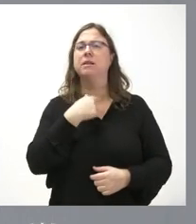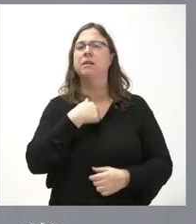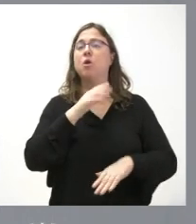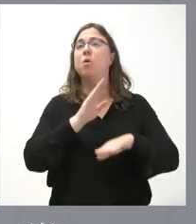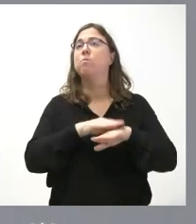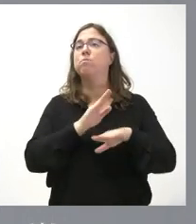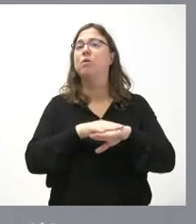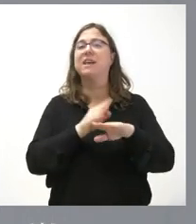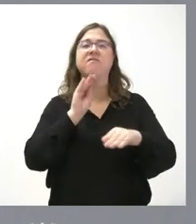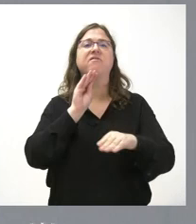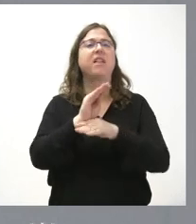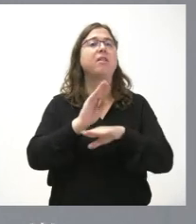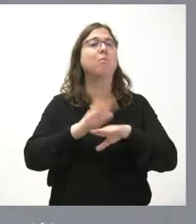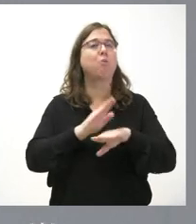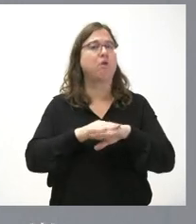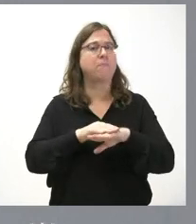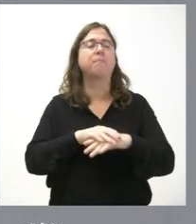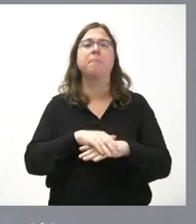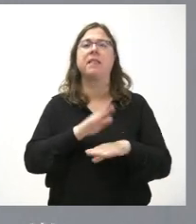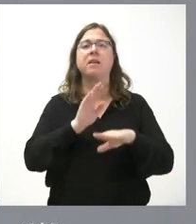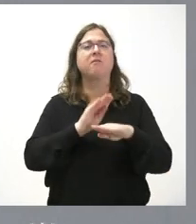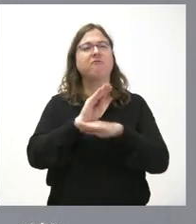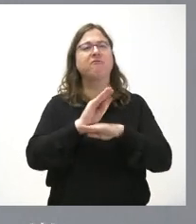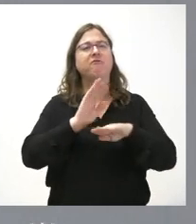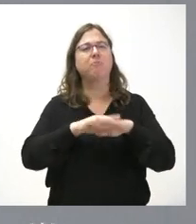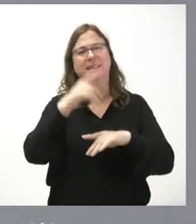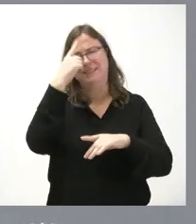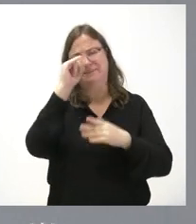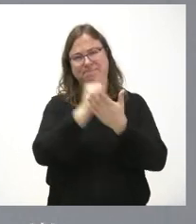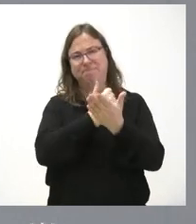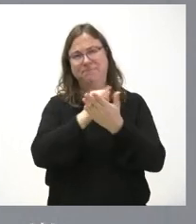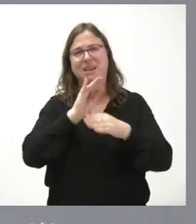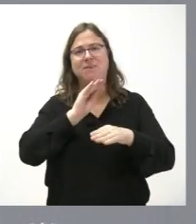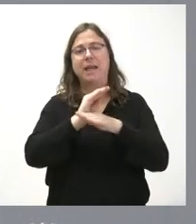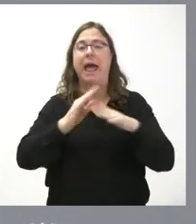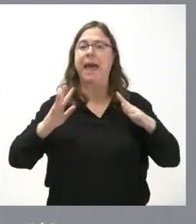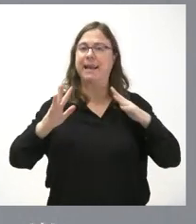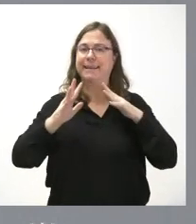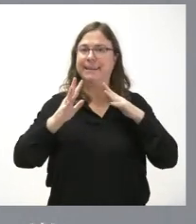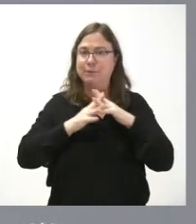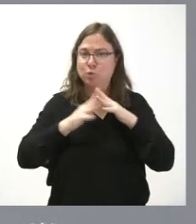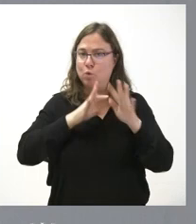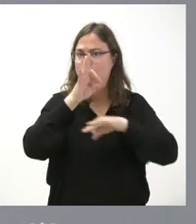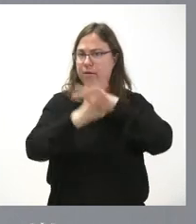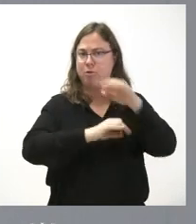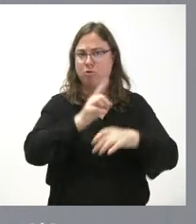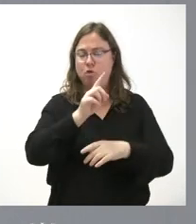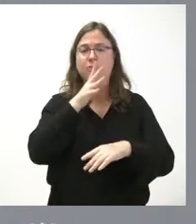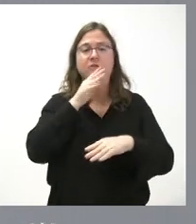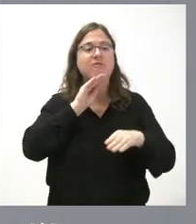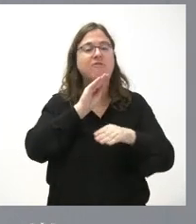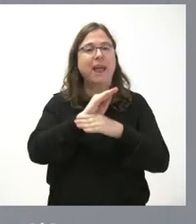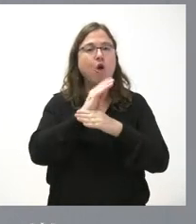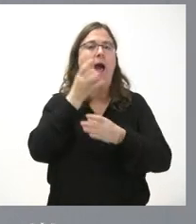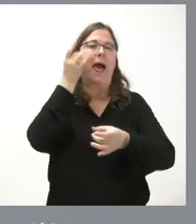de la misma porque se financia pues básicamente quizá distinguir que no se trata de financiar la estructura administrativa de una organización sino financiar una